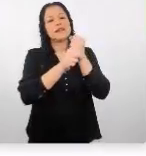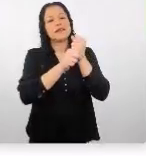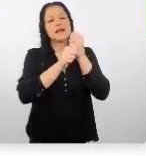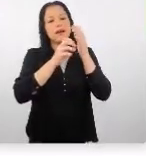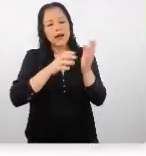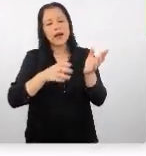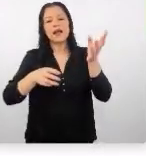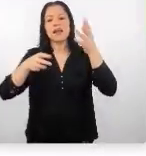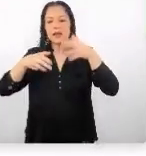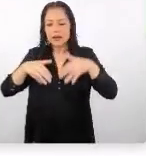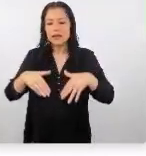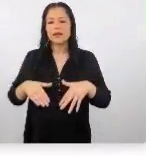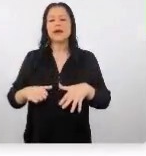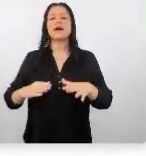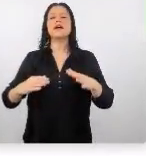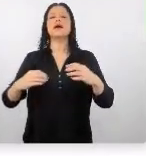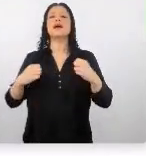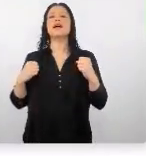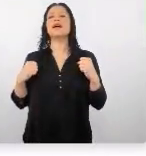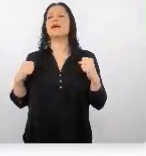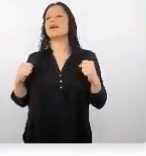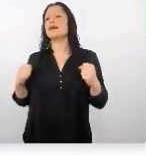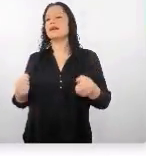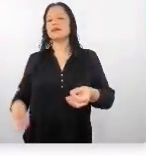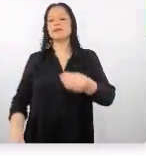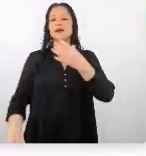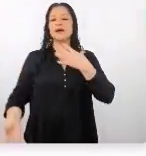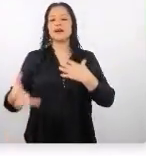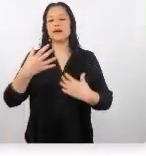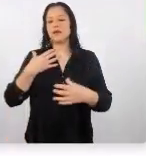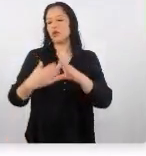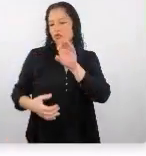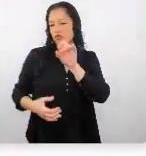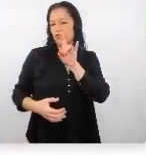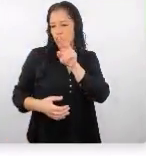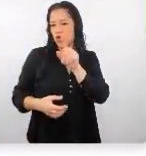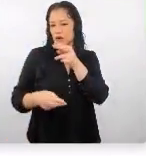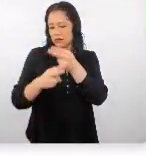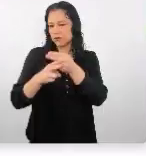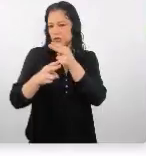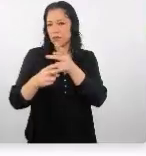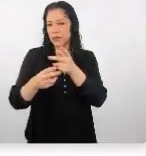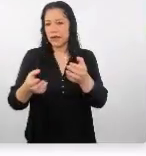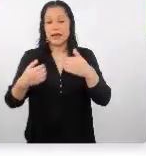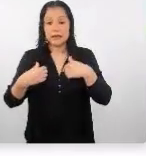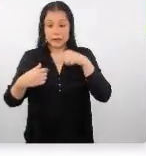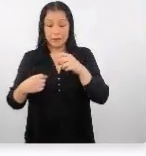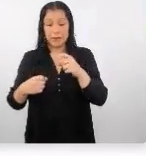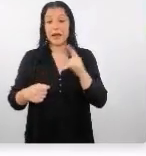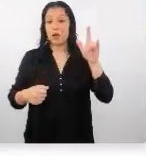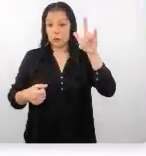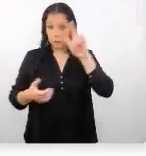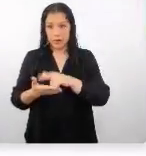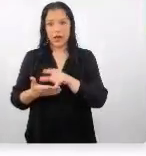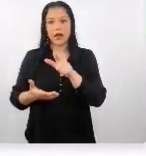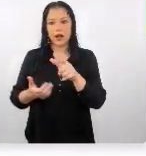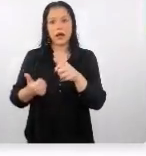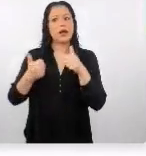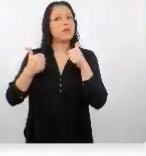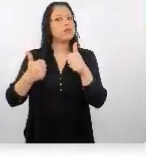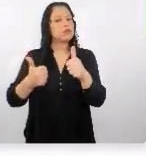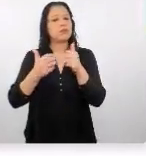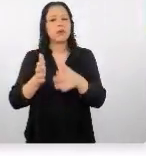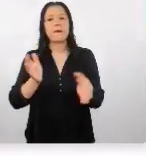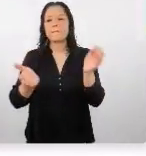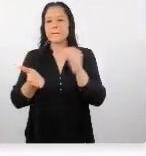es un momento de relajo es en la tina o el ofuro que le llaman entonces tenerlo aquí para un viaje es también muy bueno sobre todo